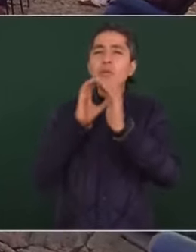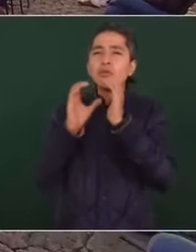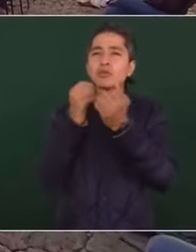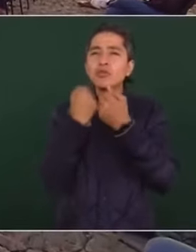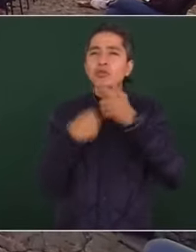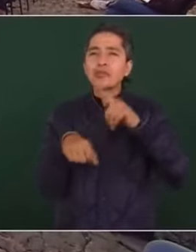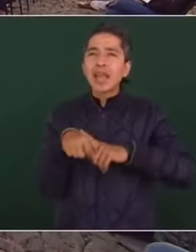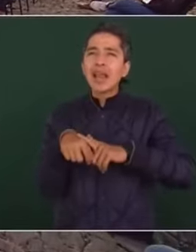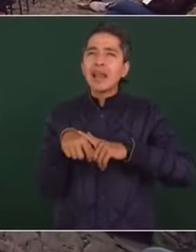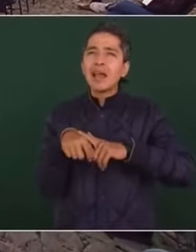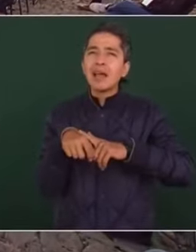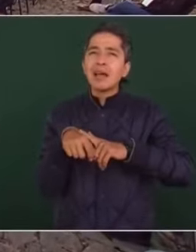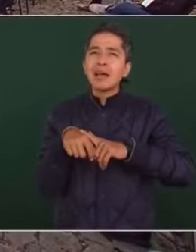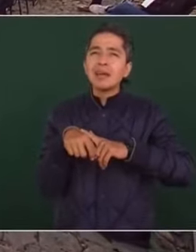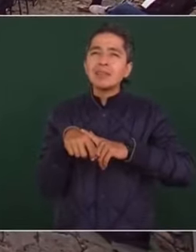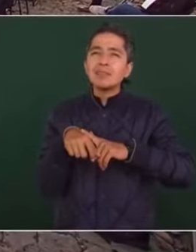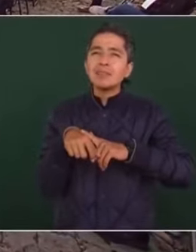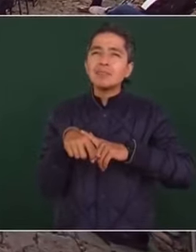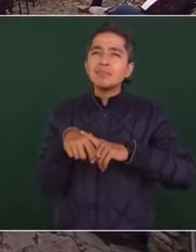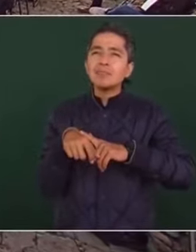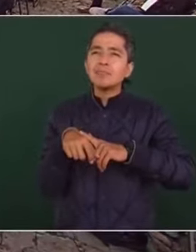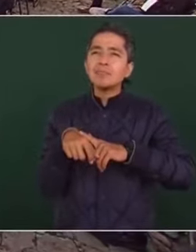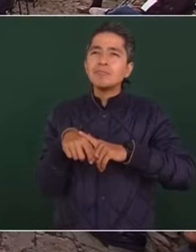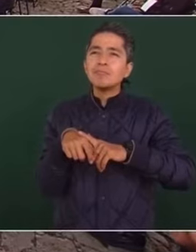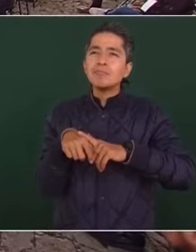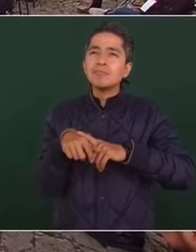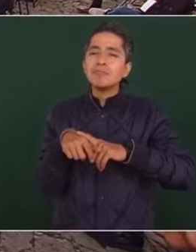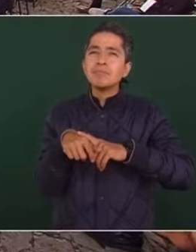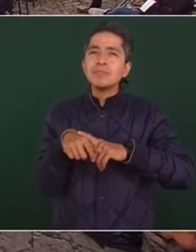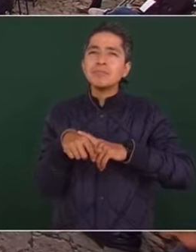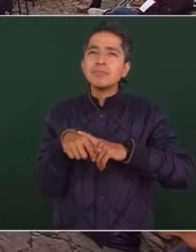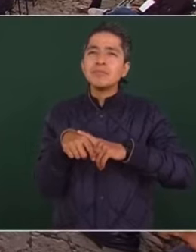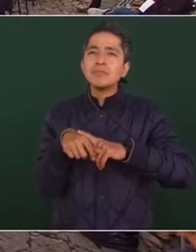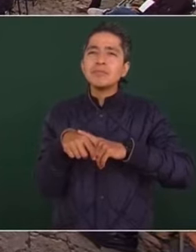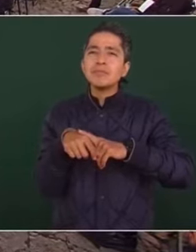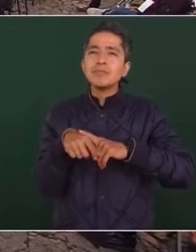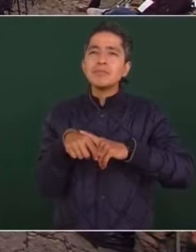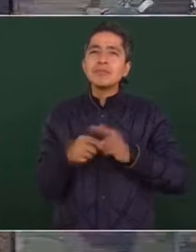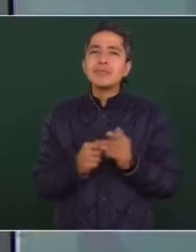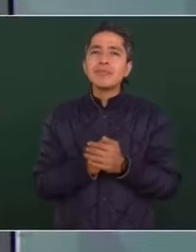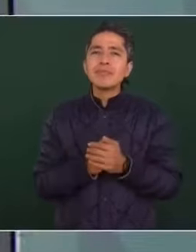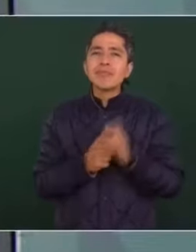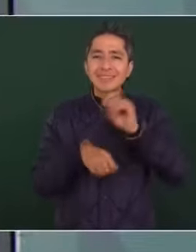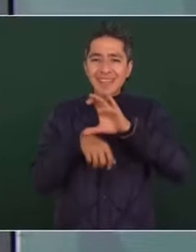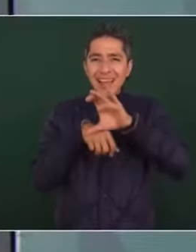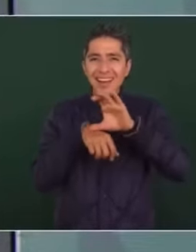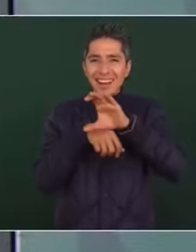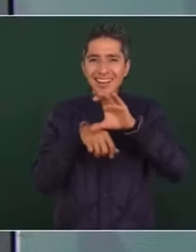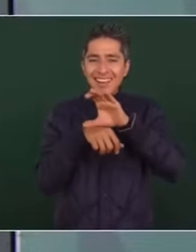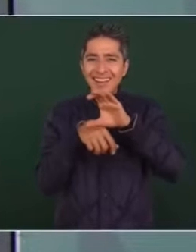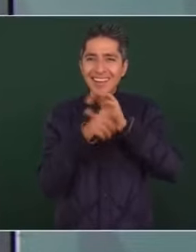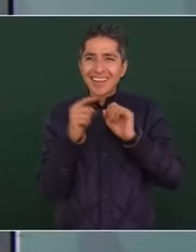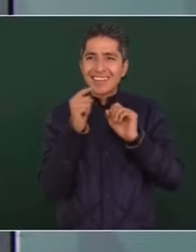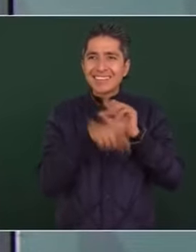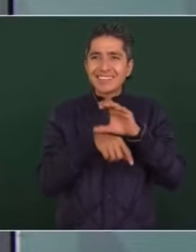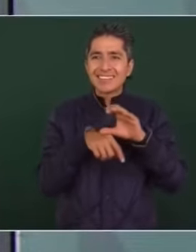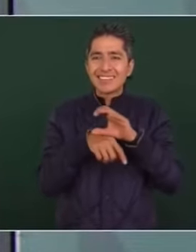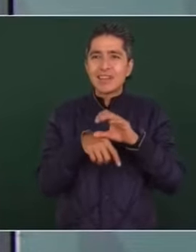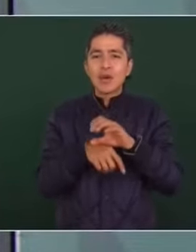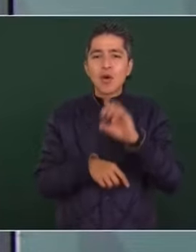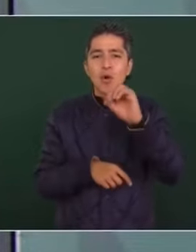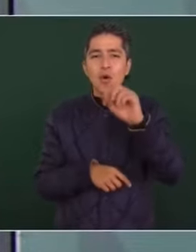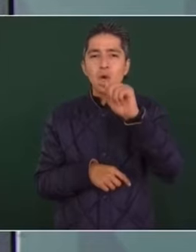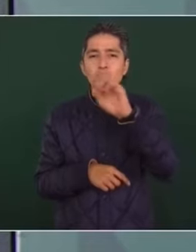de Salinas, Otto Granados,